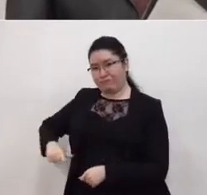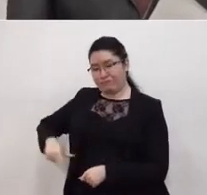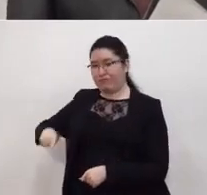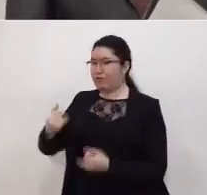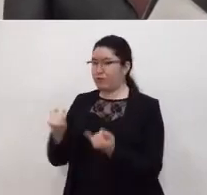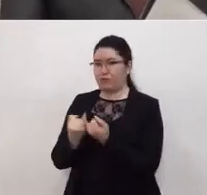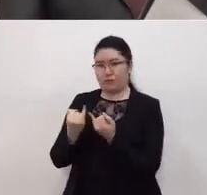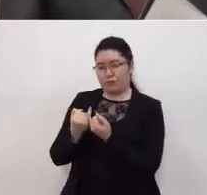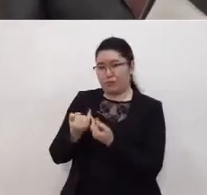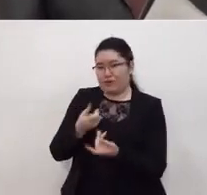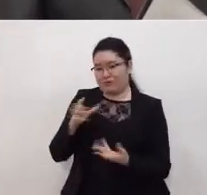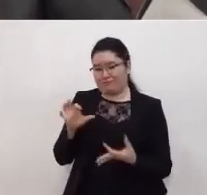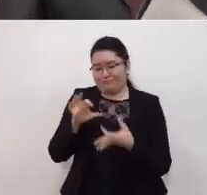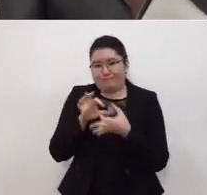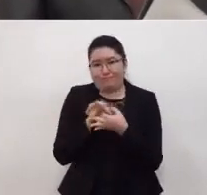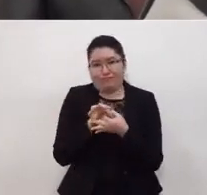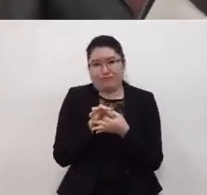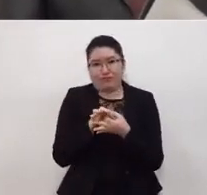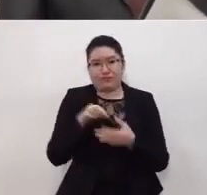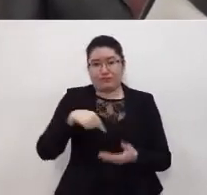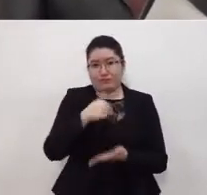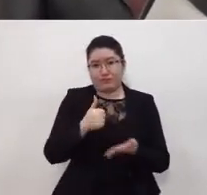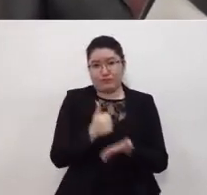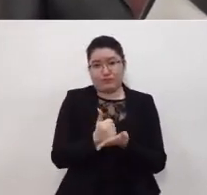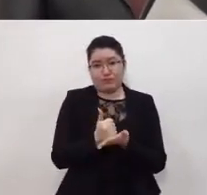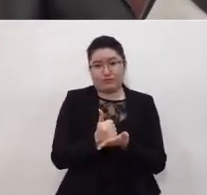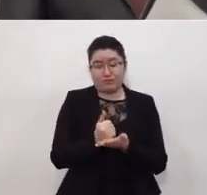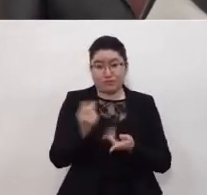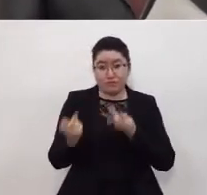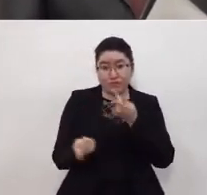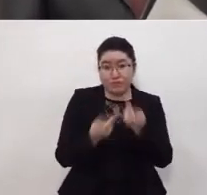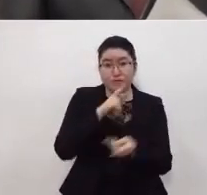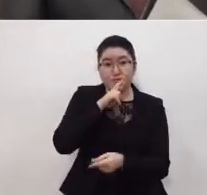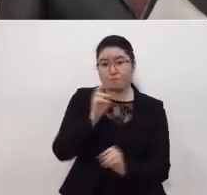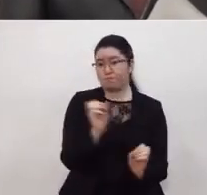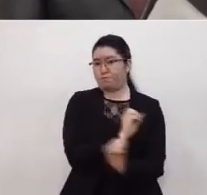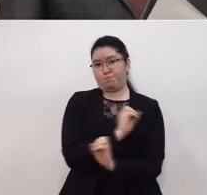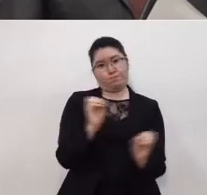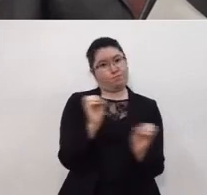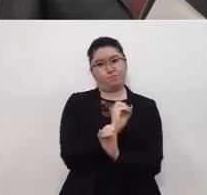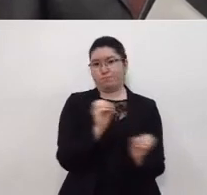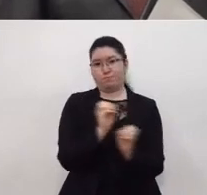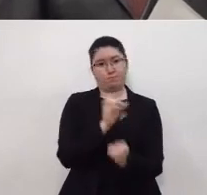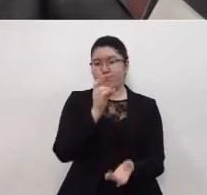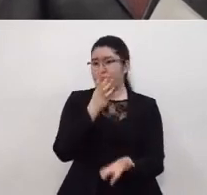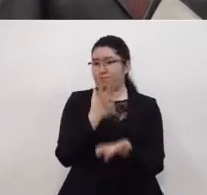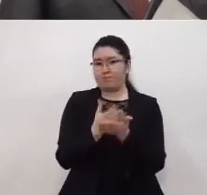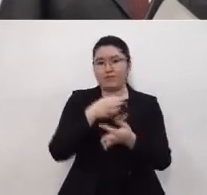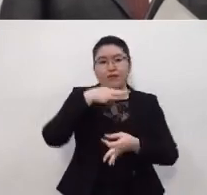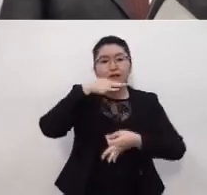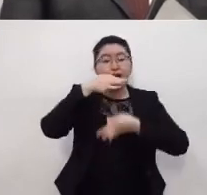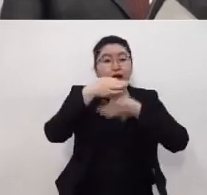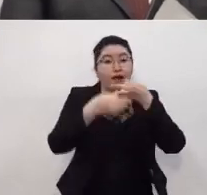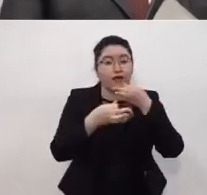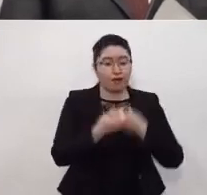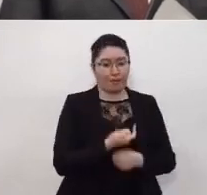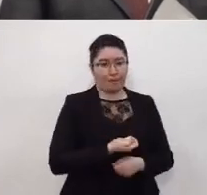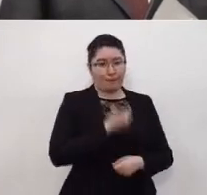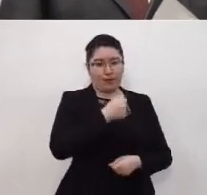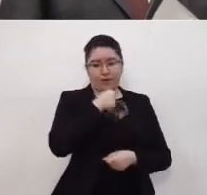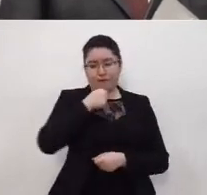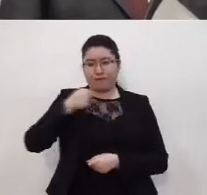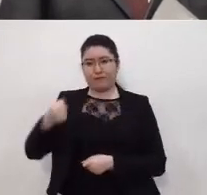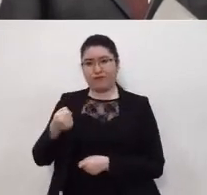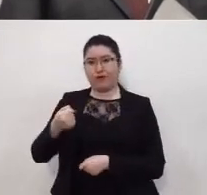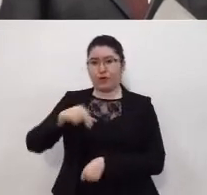México. Es un anuncio, no va a haber preguntas y respuestas hoy. Le daríamos primero la palabra